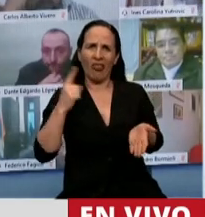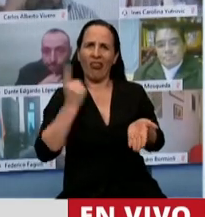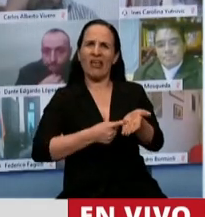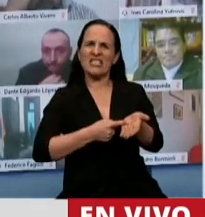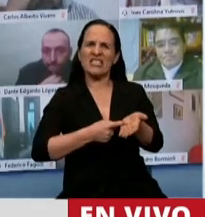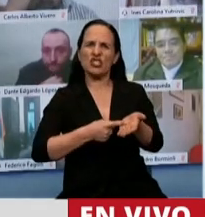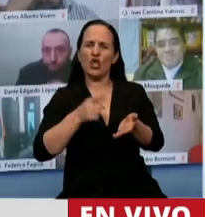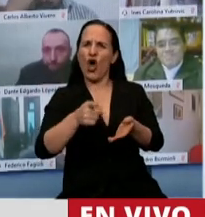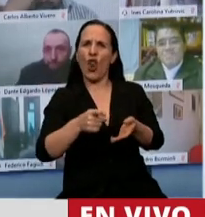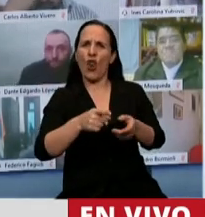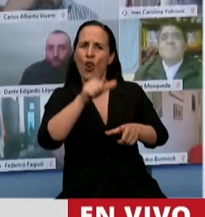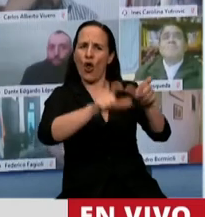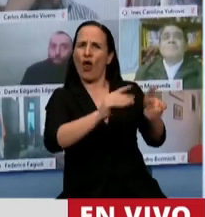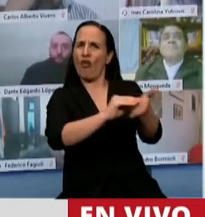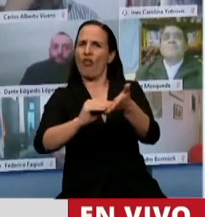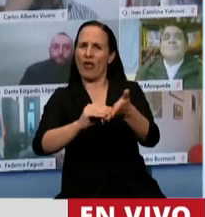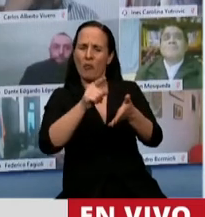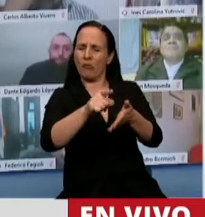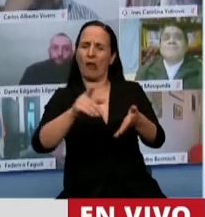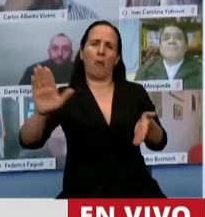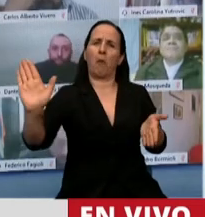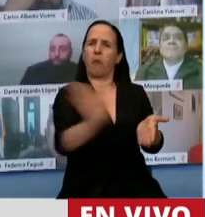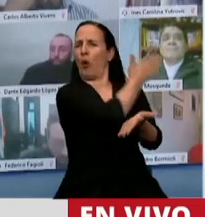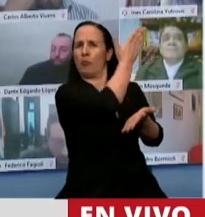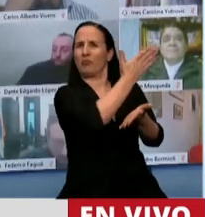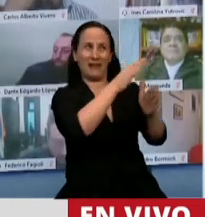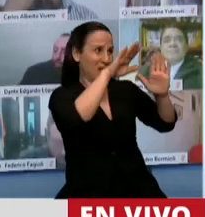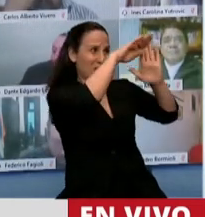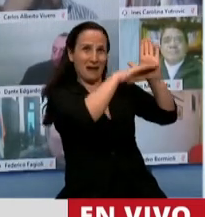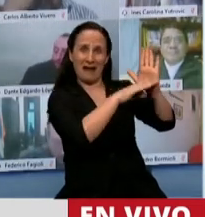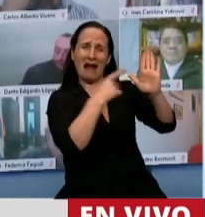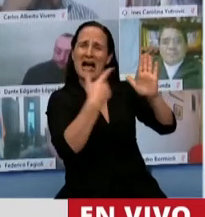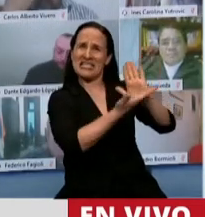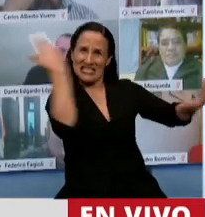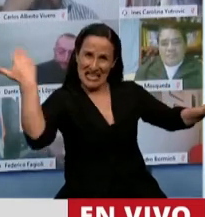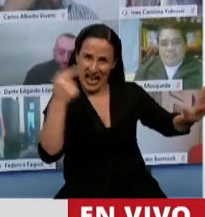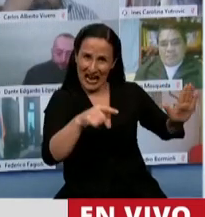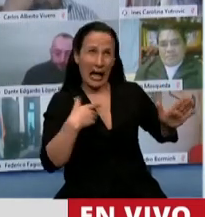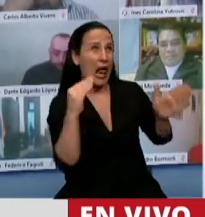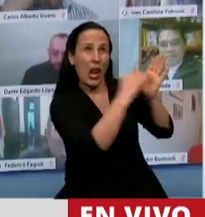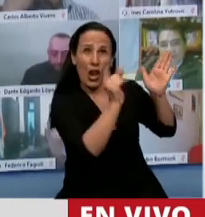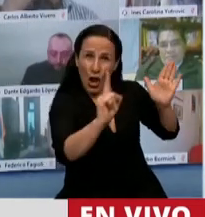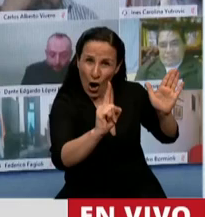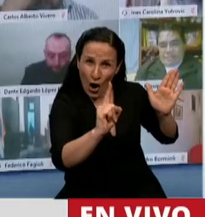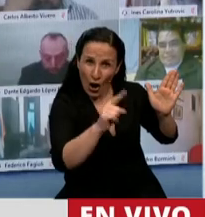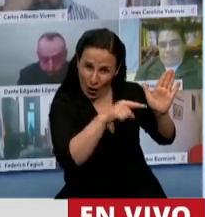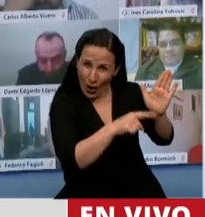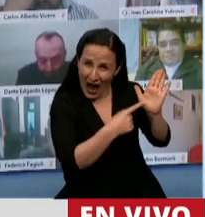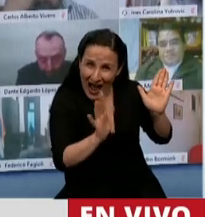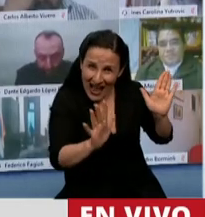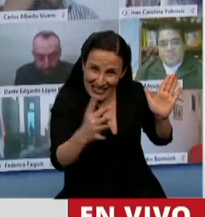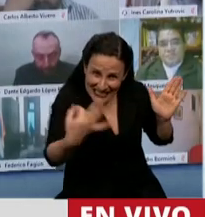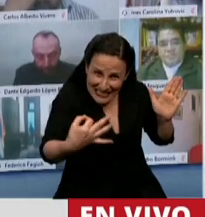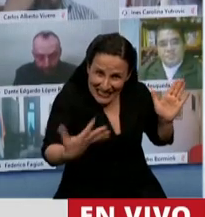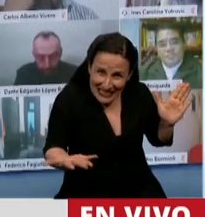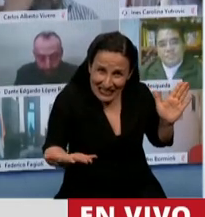escena a la mitad de ese tablero que indica la representación política de la Argentina, o